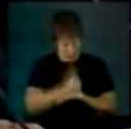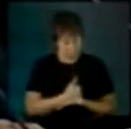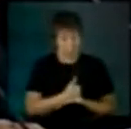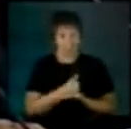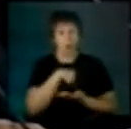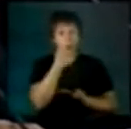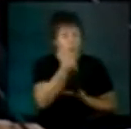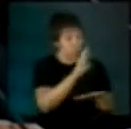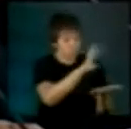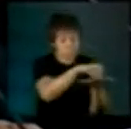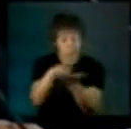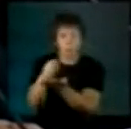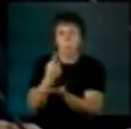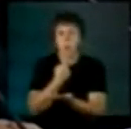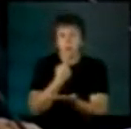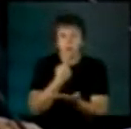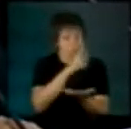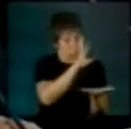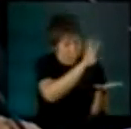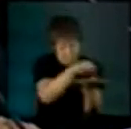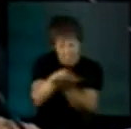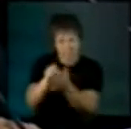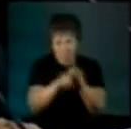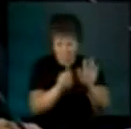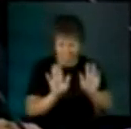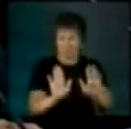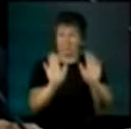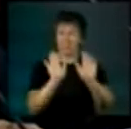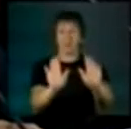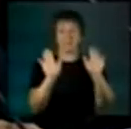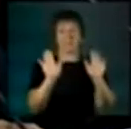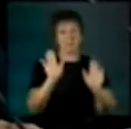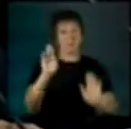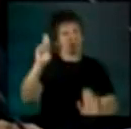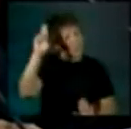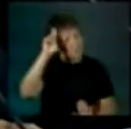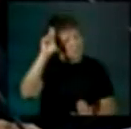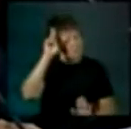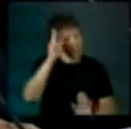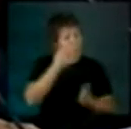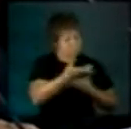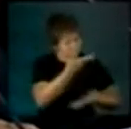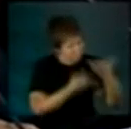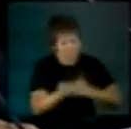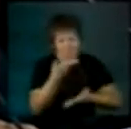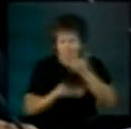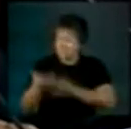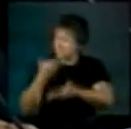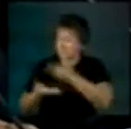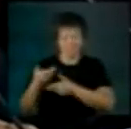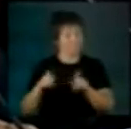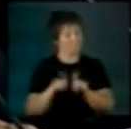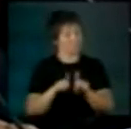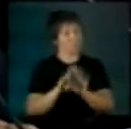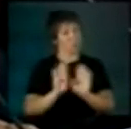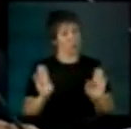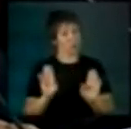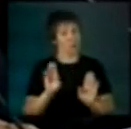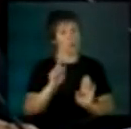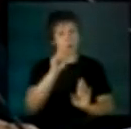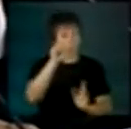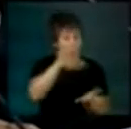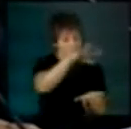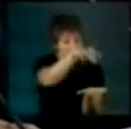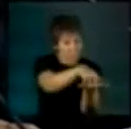oposición en la oposición con respeto recíproco pero cada uno en su